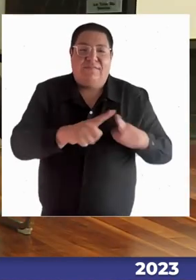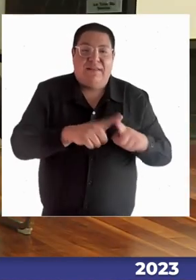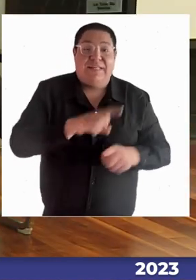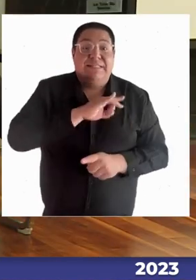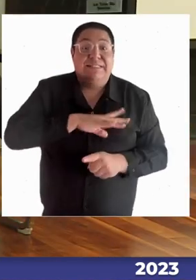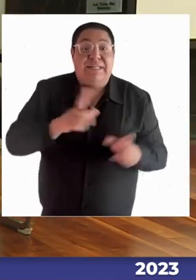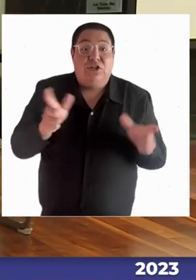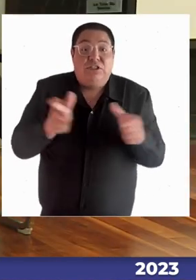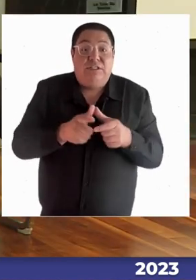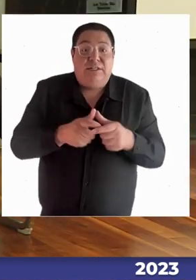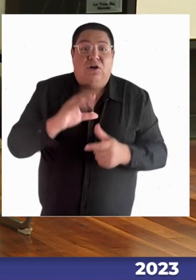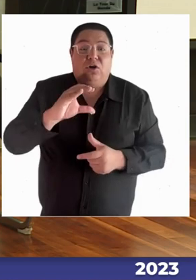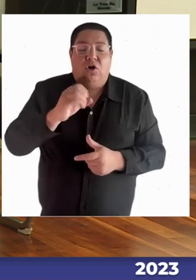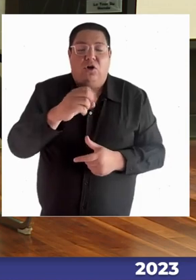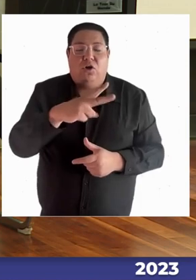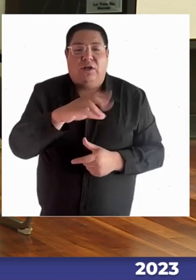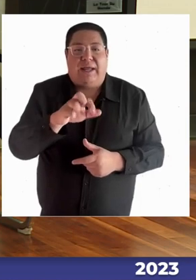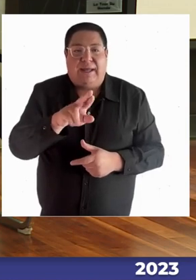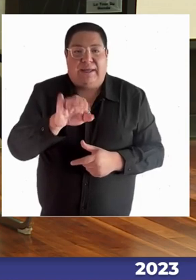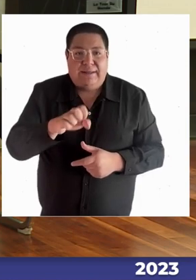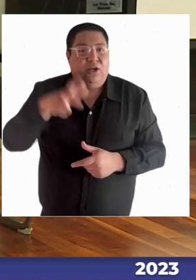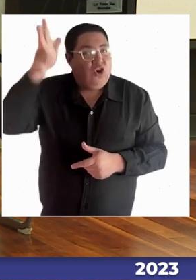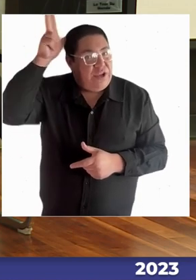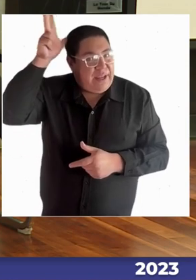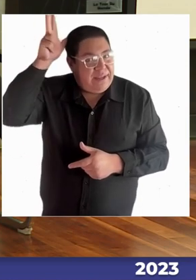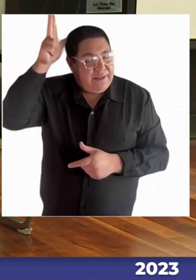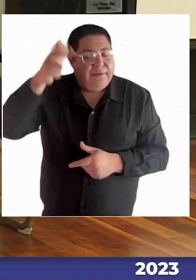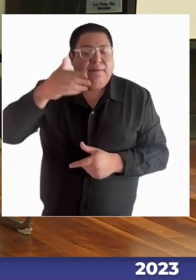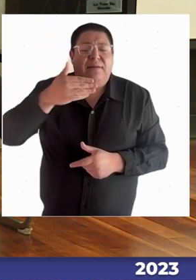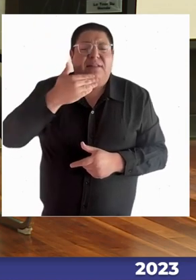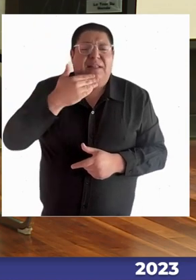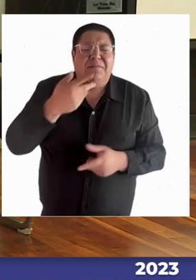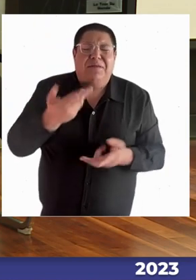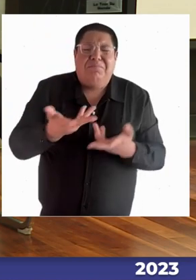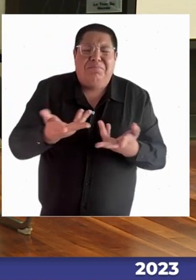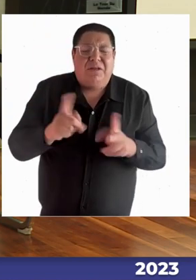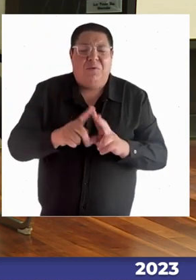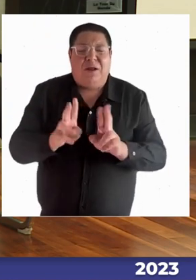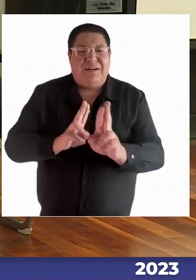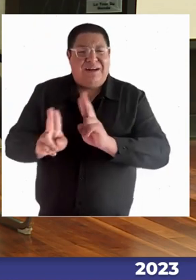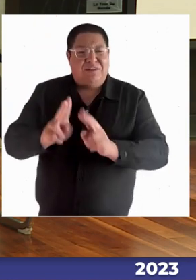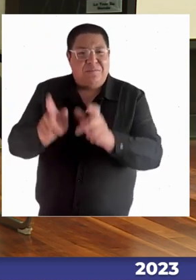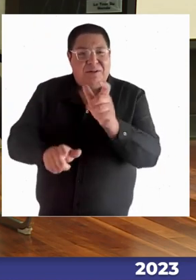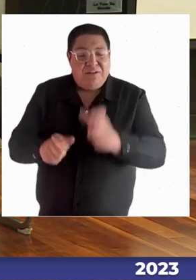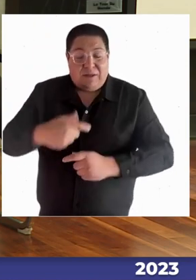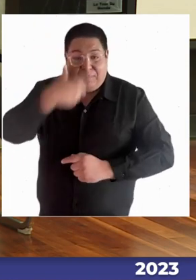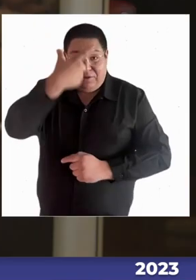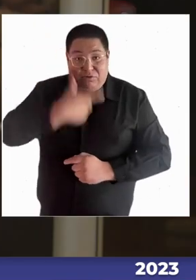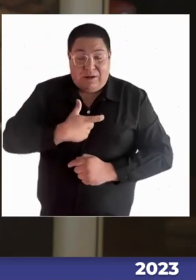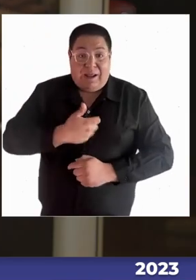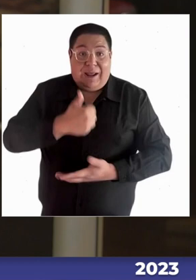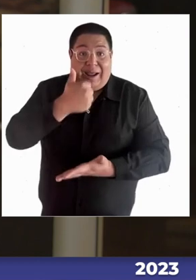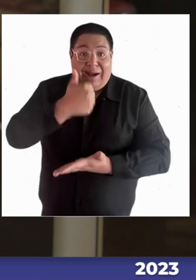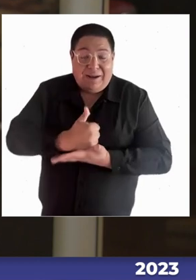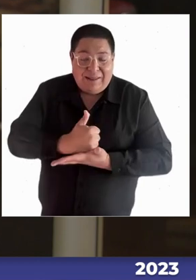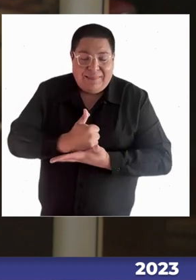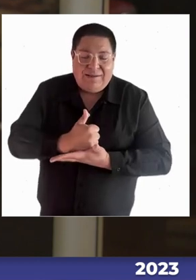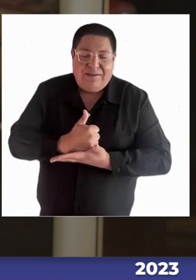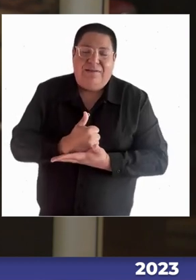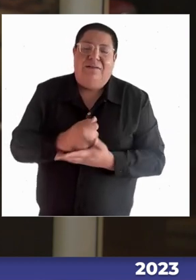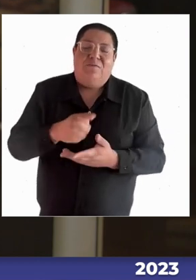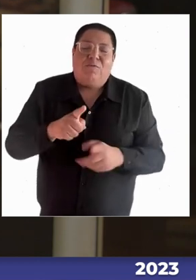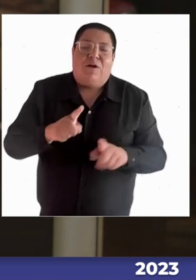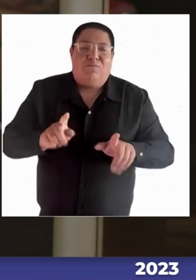nos permitió crear la Comisión Especial del Adulto Mayor en ese minuto, hoy día es adulto mayor y discapacidad, lo propio